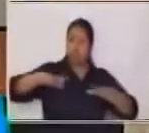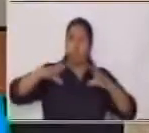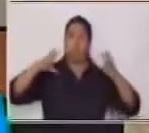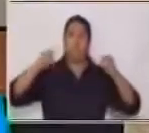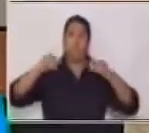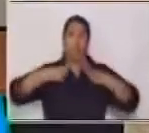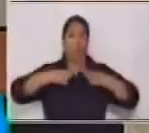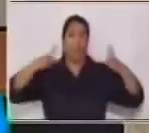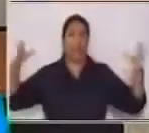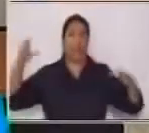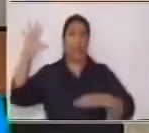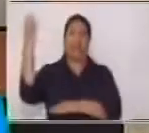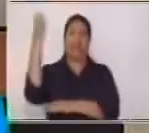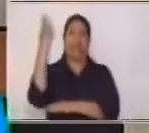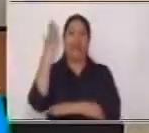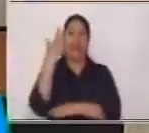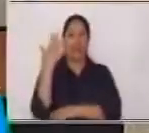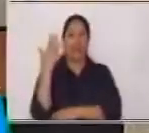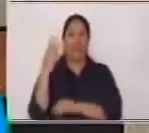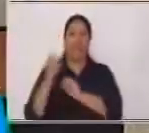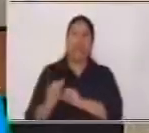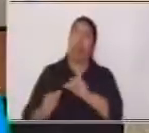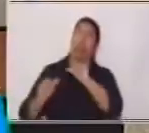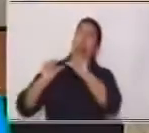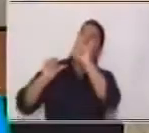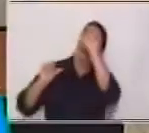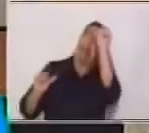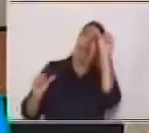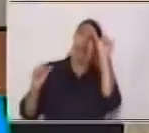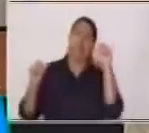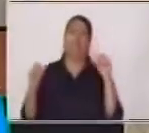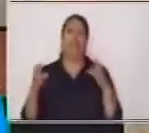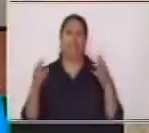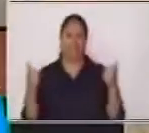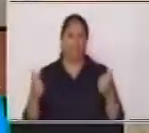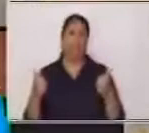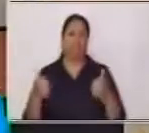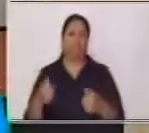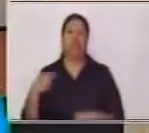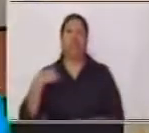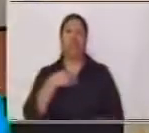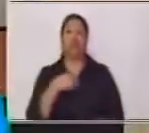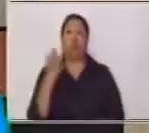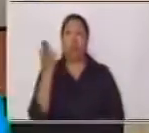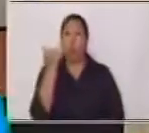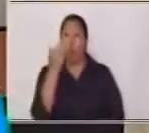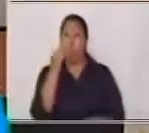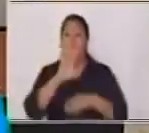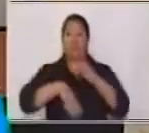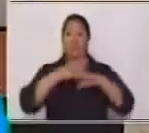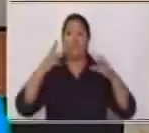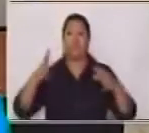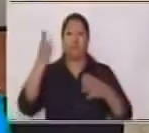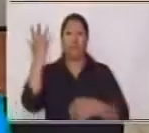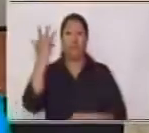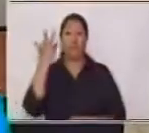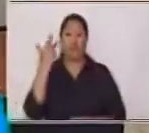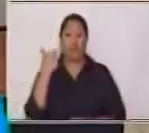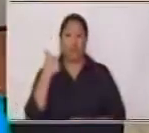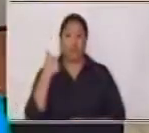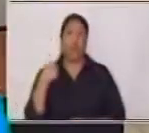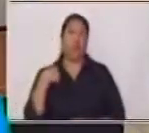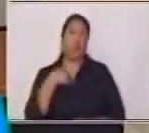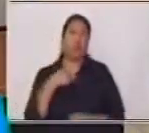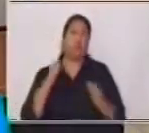También nosotros tenemos que comer frutas todos los días Porque eso nos ayudará a crecer